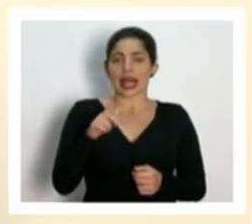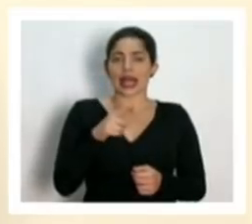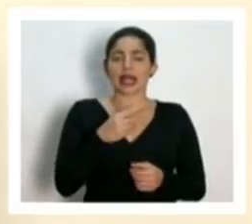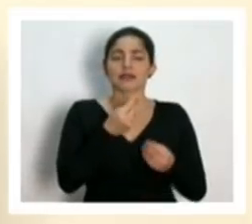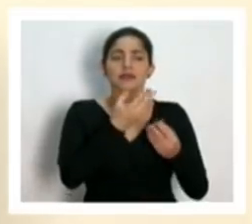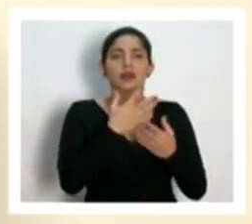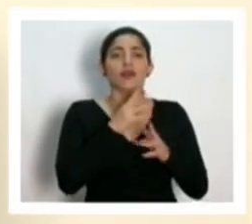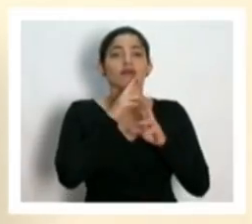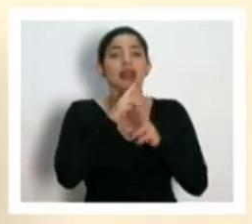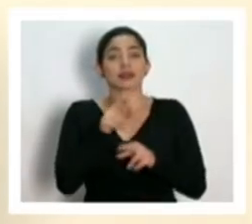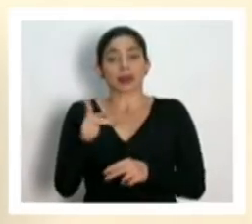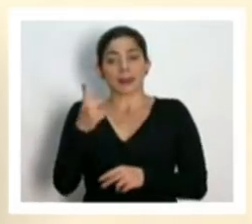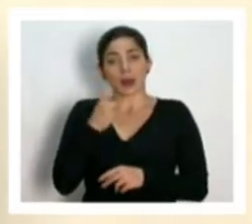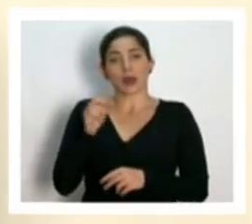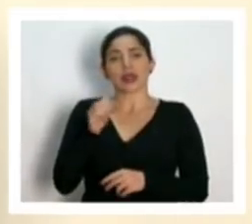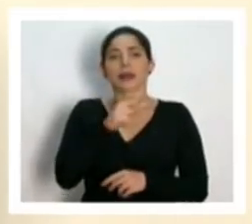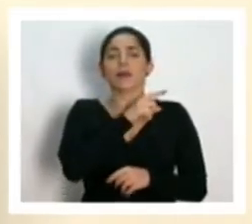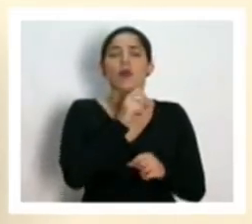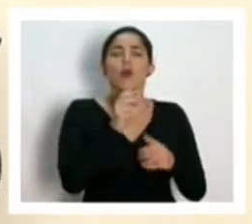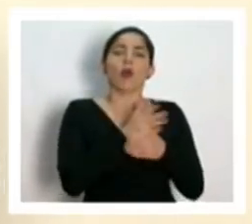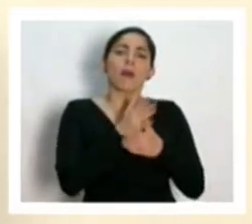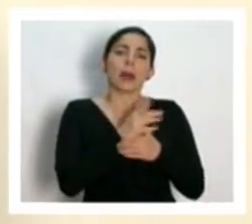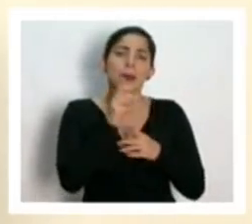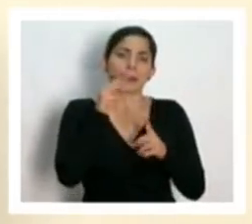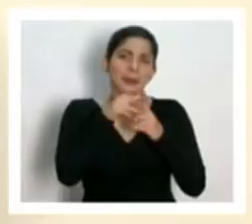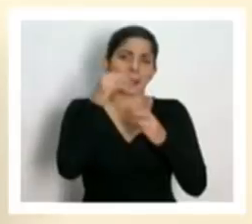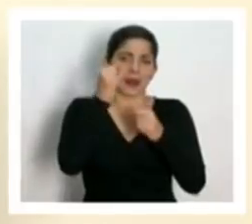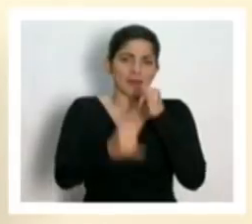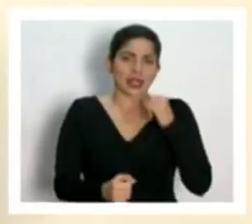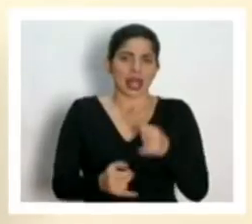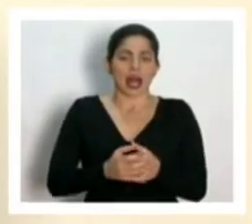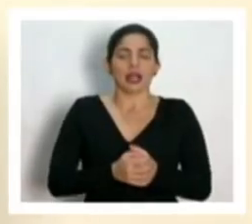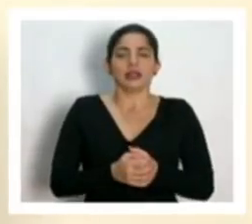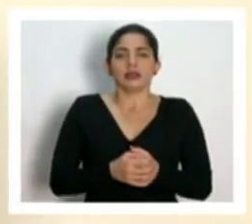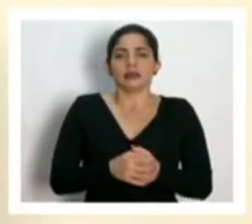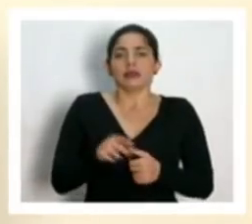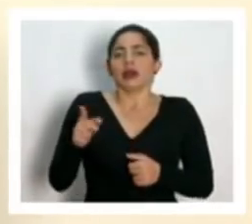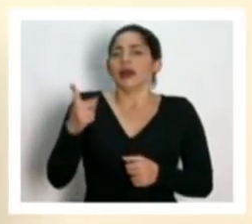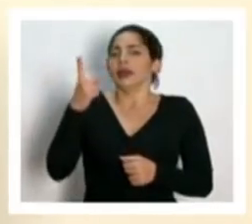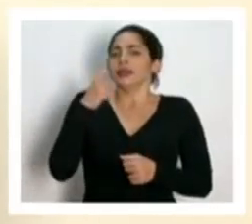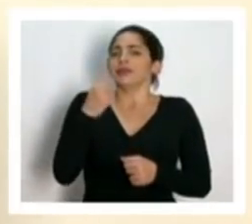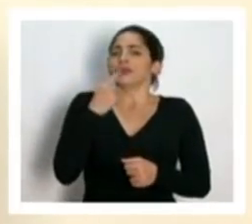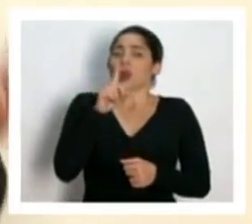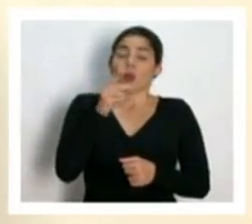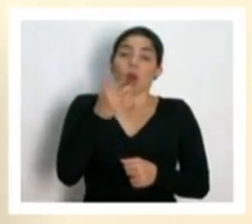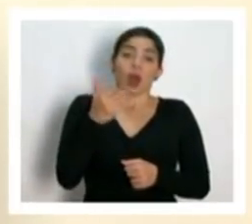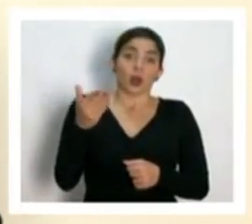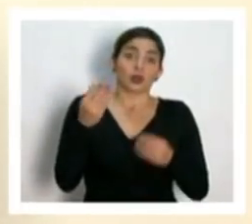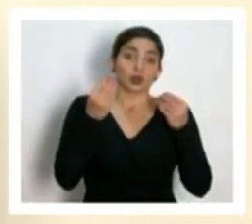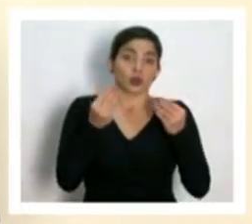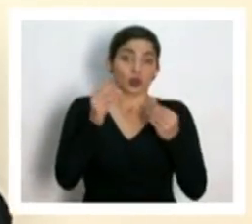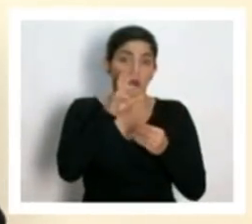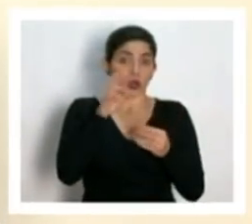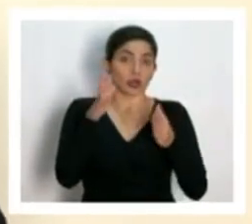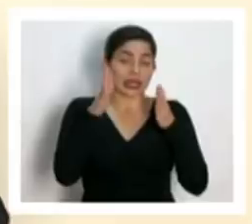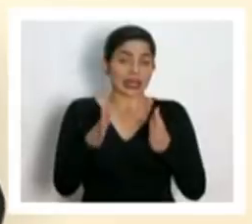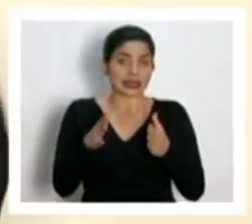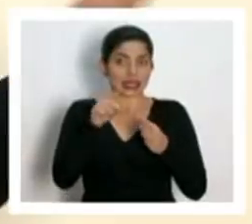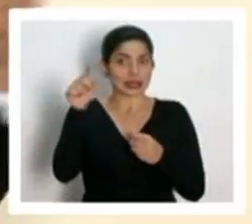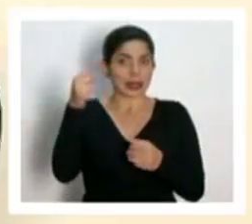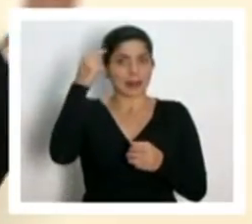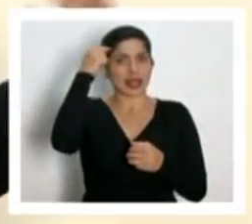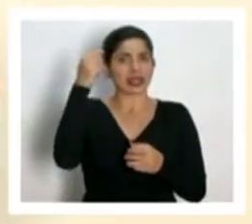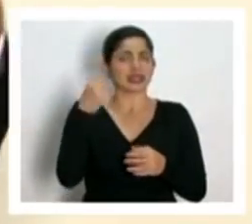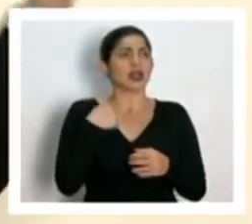nos respondiendo esta pregunta también que compartan un mensaje final que nos consultan y es una cosa que muchos costarricenses están pensando